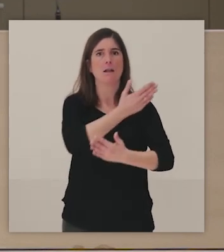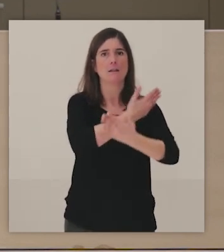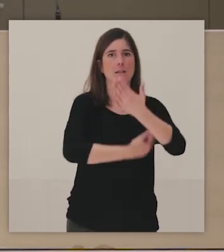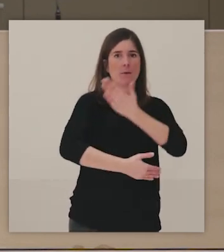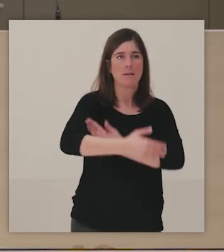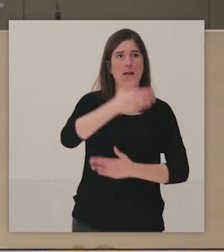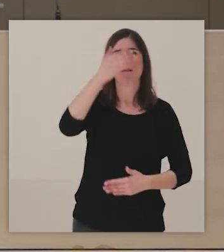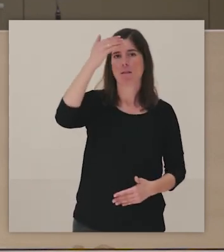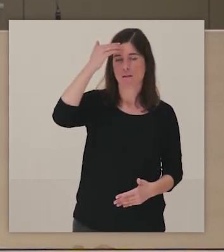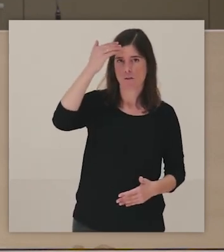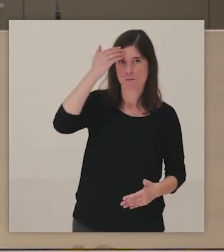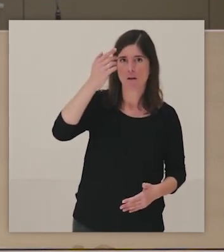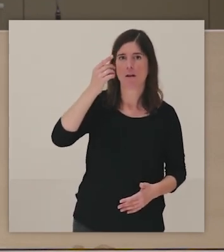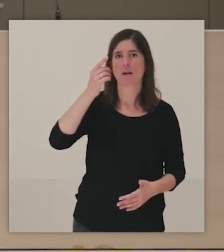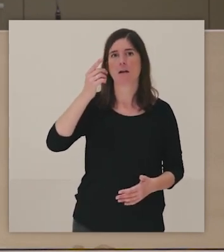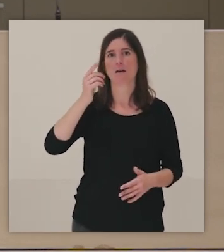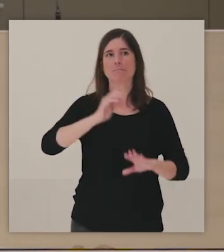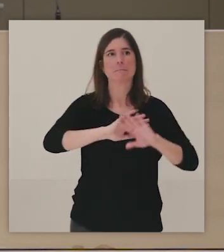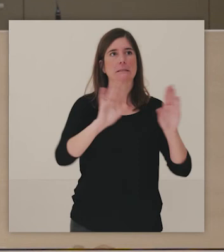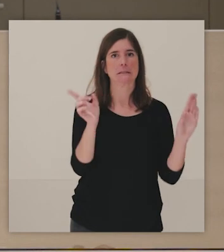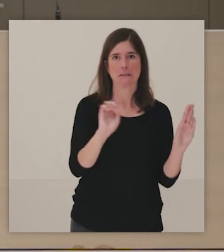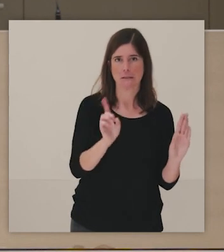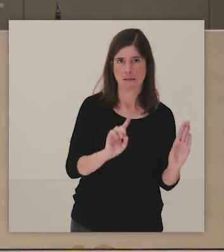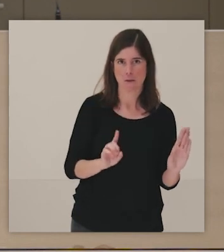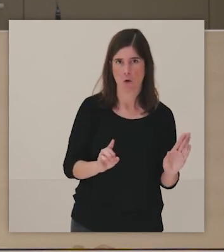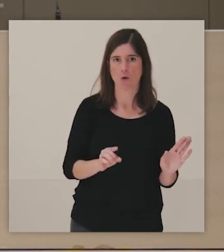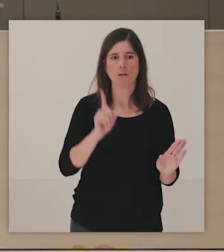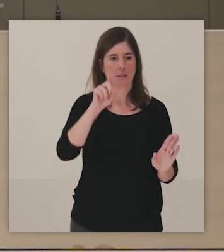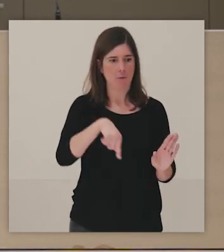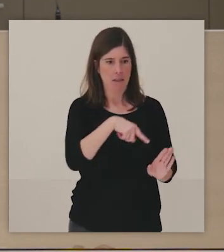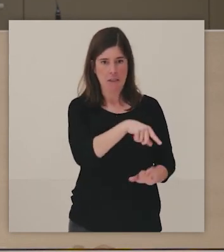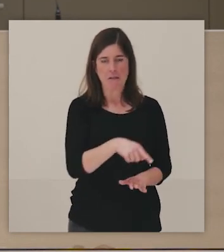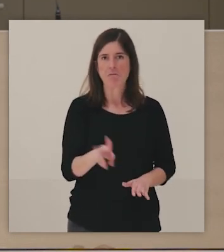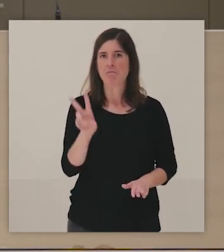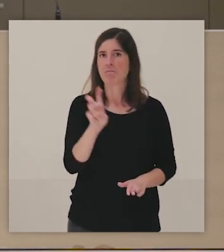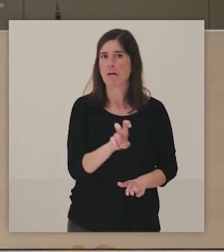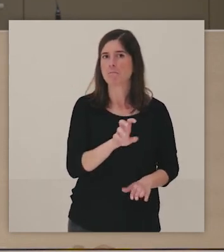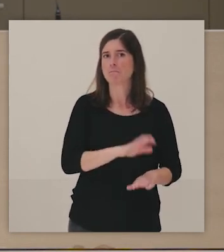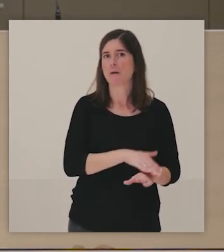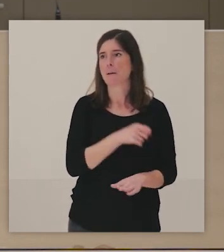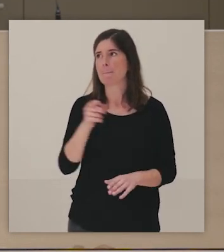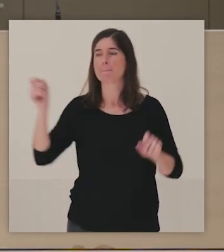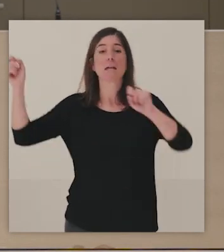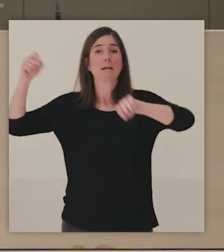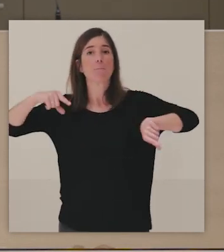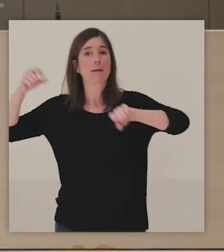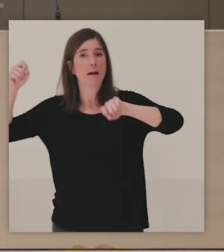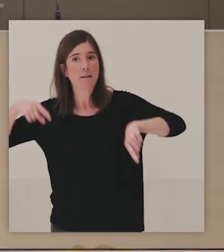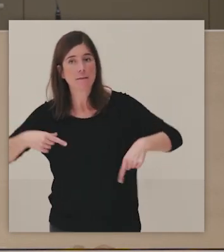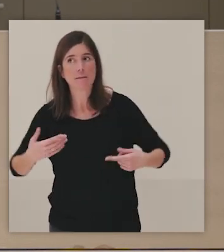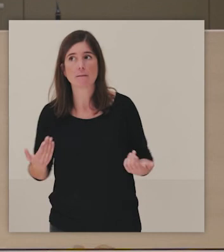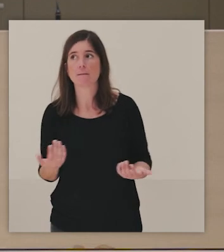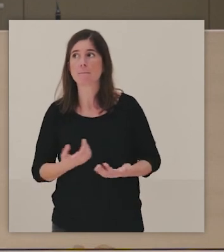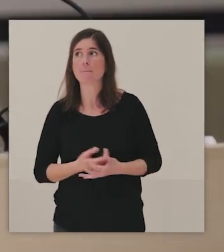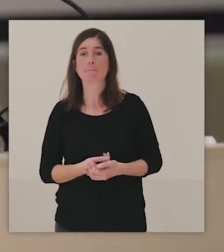solamente para discapacidad intelectual, igual que os decía antes con el otro recorrido, es un recurso que podemos utilizar con